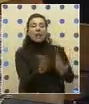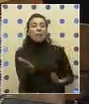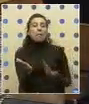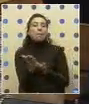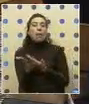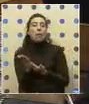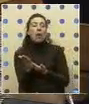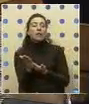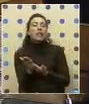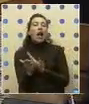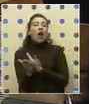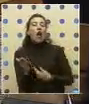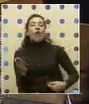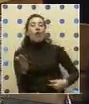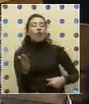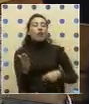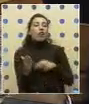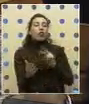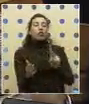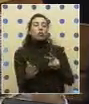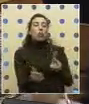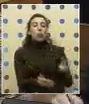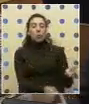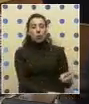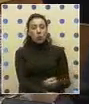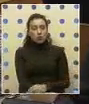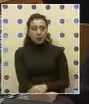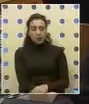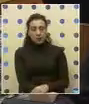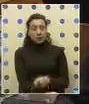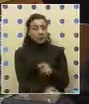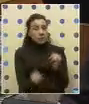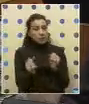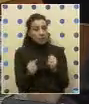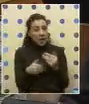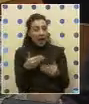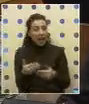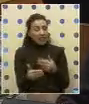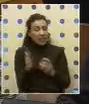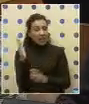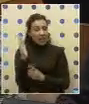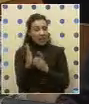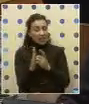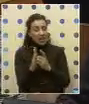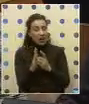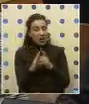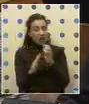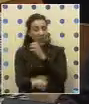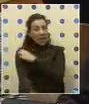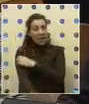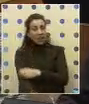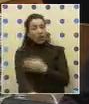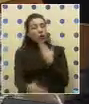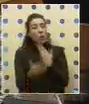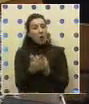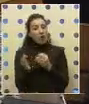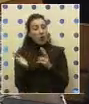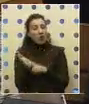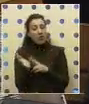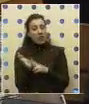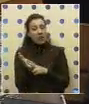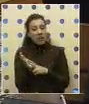por el gobierno de Tumno. Creo que realmente la manera que van a poder avanzar en el desarrollo de nuestras regiones es cuando realmente